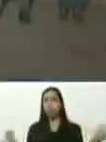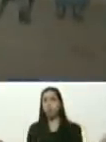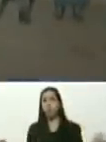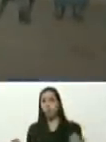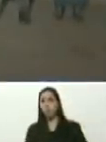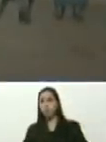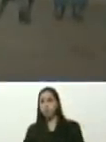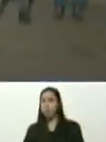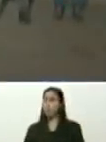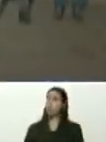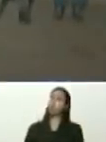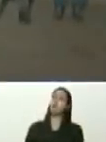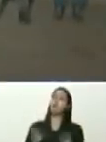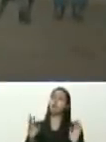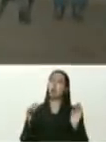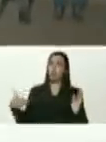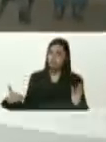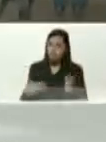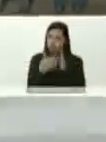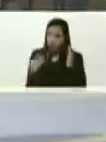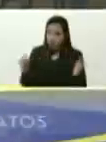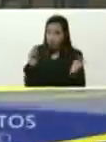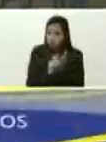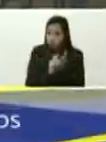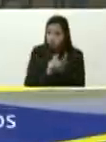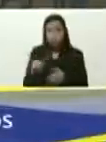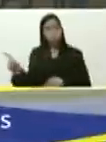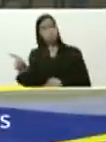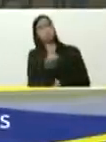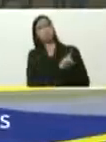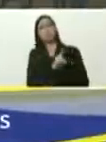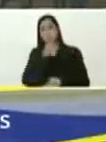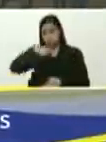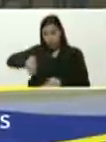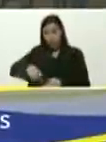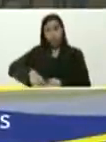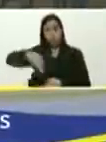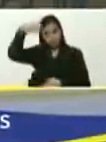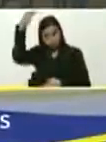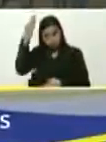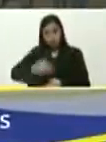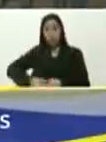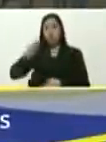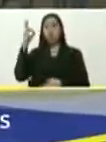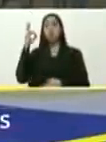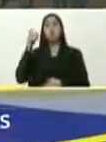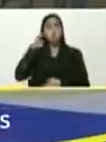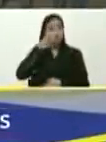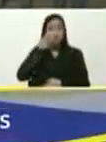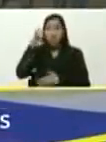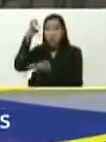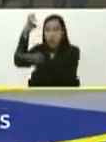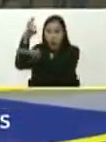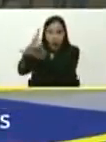que no se repita, el ataque terrorista, ustedes tienen, que poner allí, cámaras,